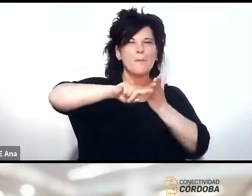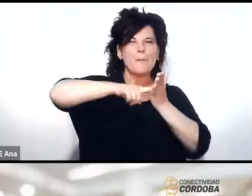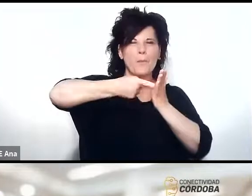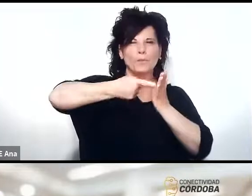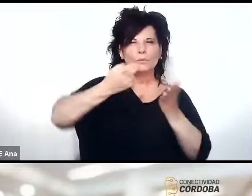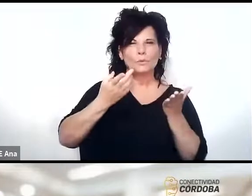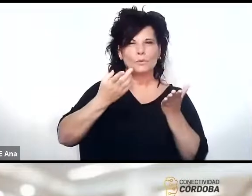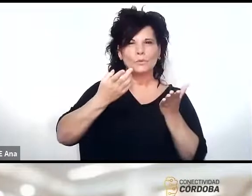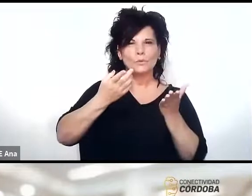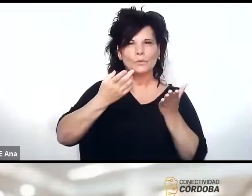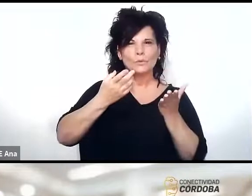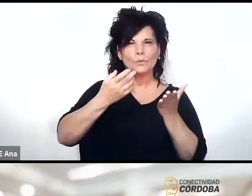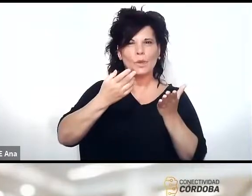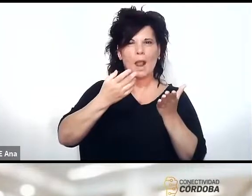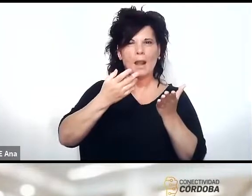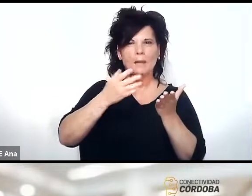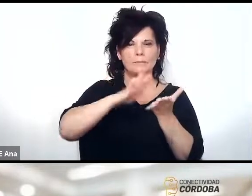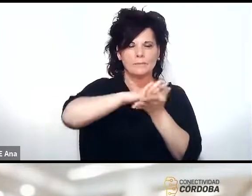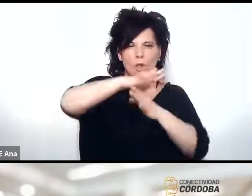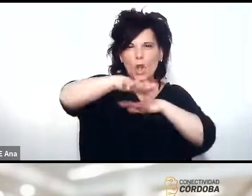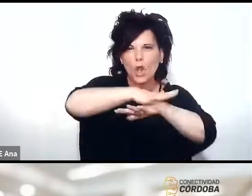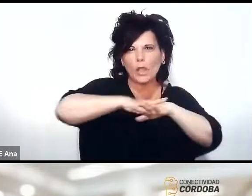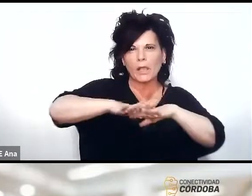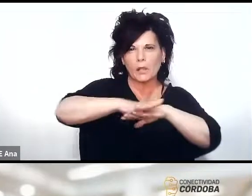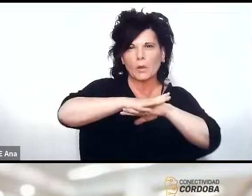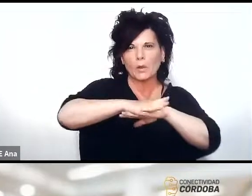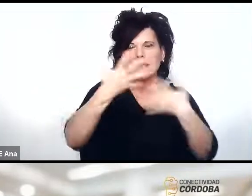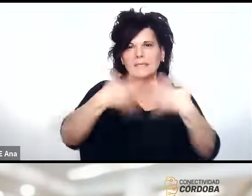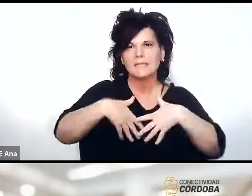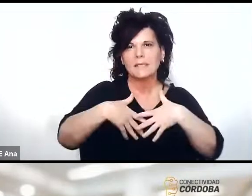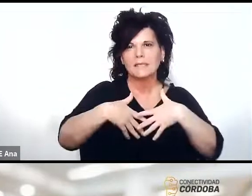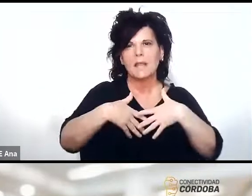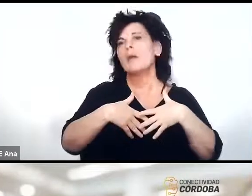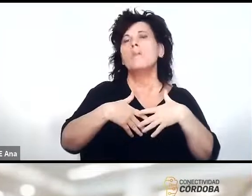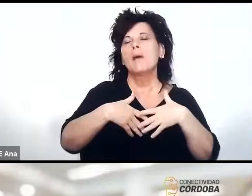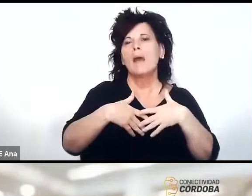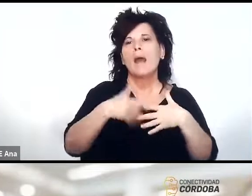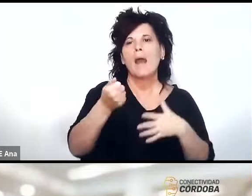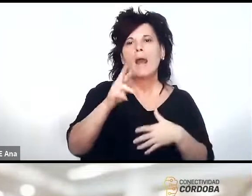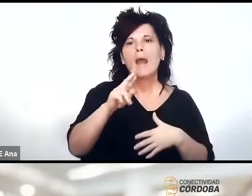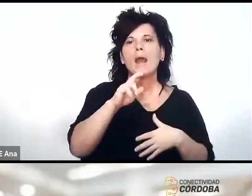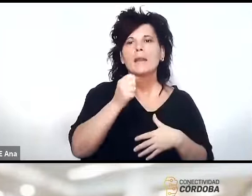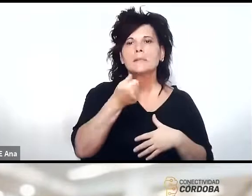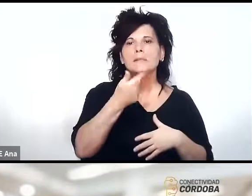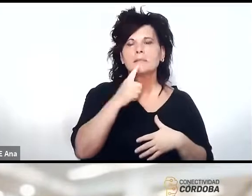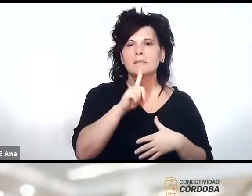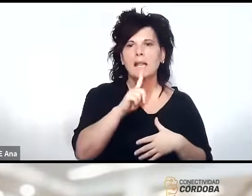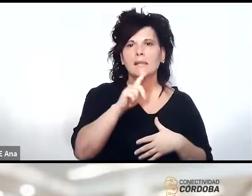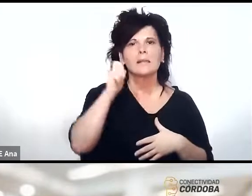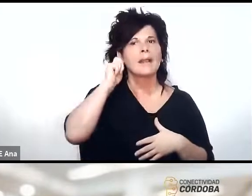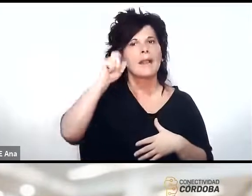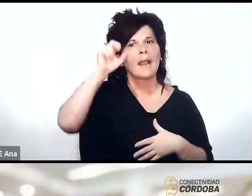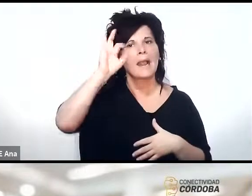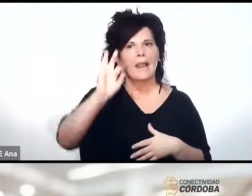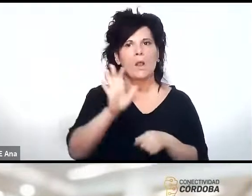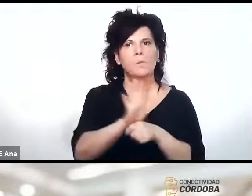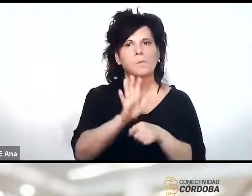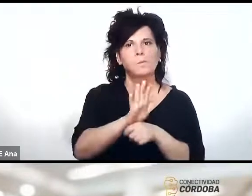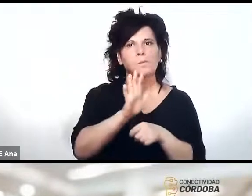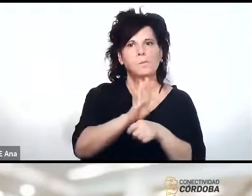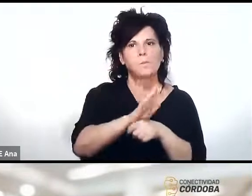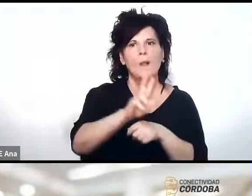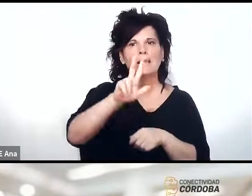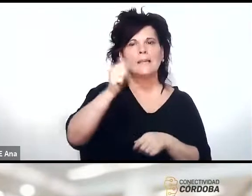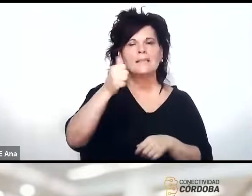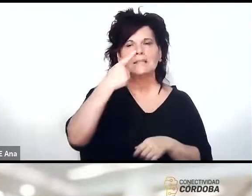que ver con esa pisada los sistemas ARSAT-1 y ARSAT-2 son geo están a 36.000 kilómetros y tienen una pisada continental